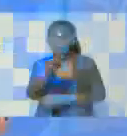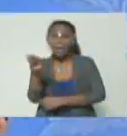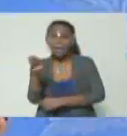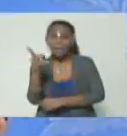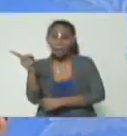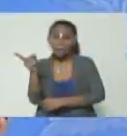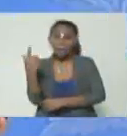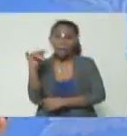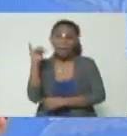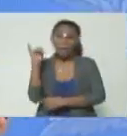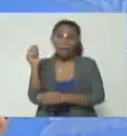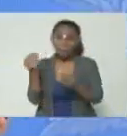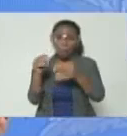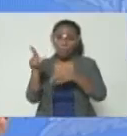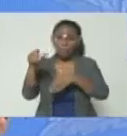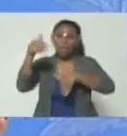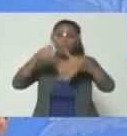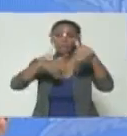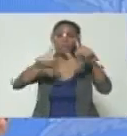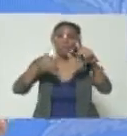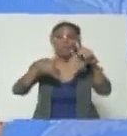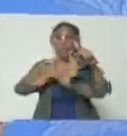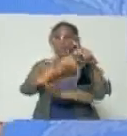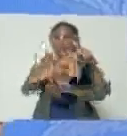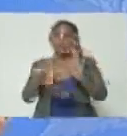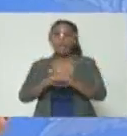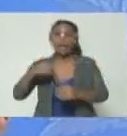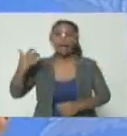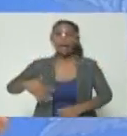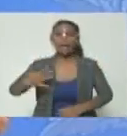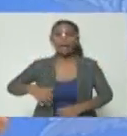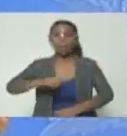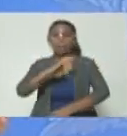que votan por lo general a la derecha venezolana.